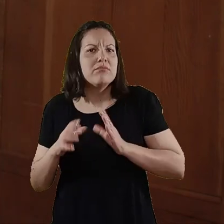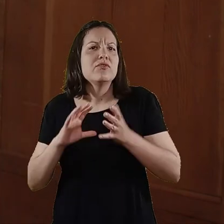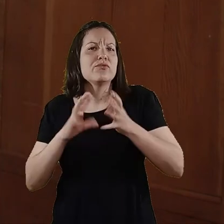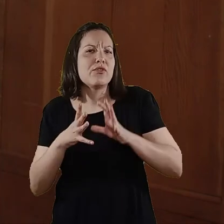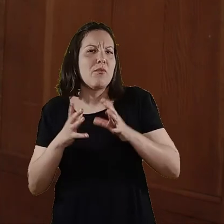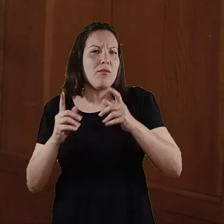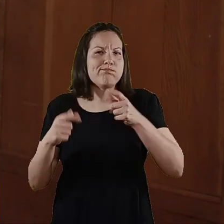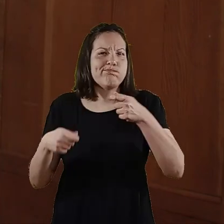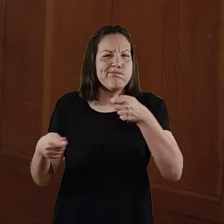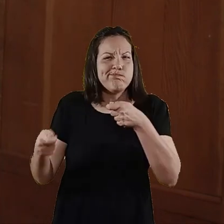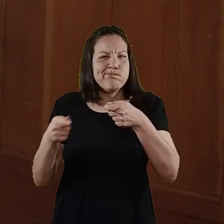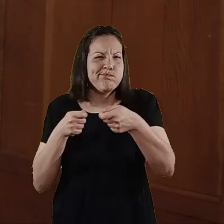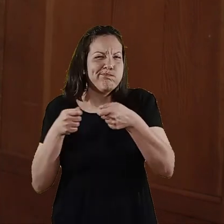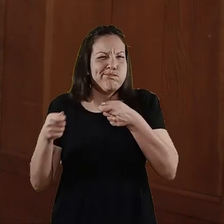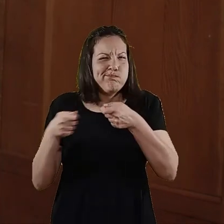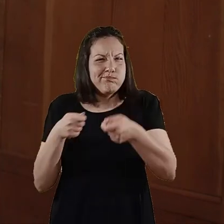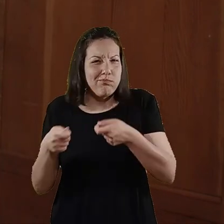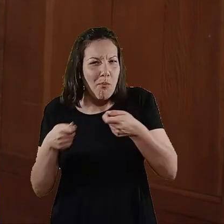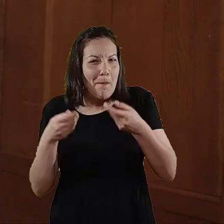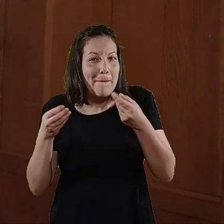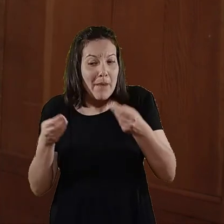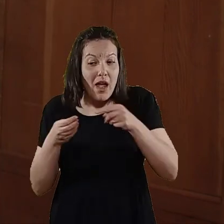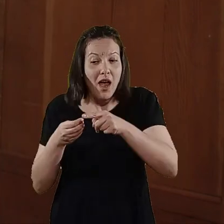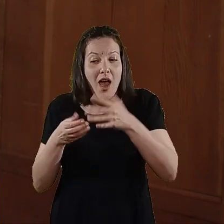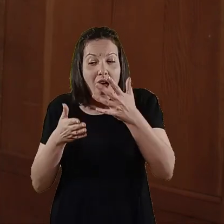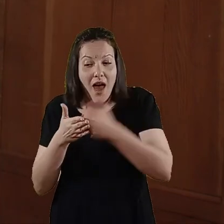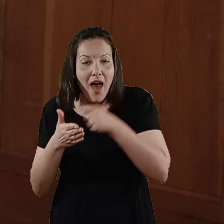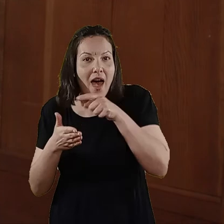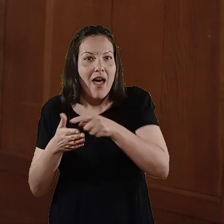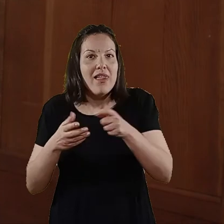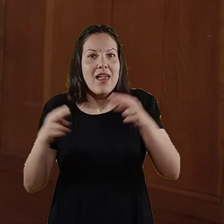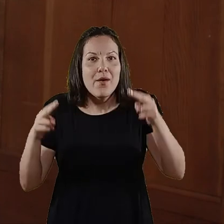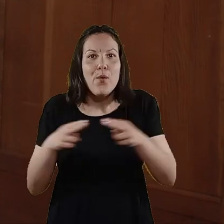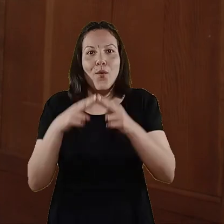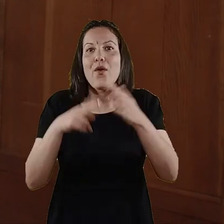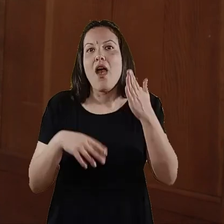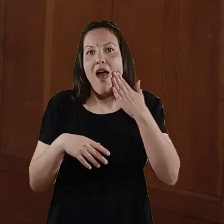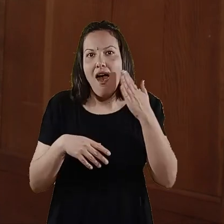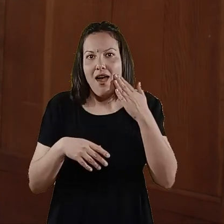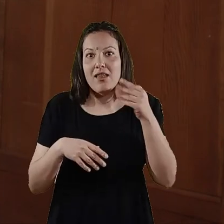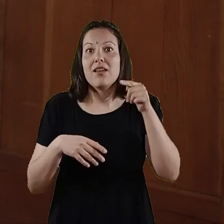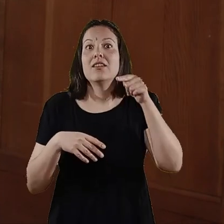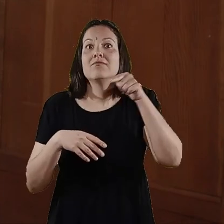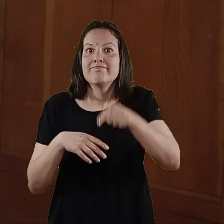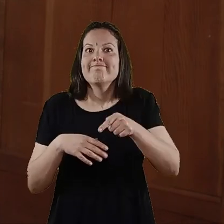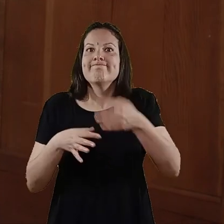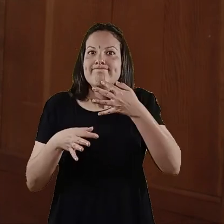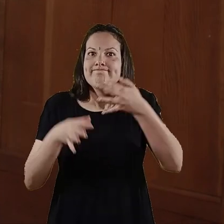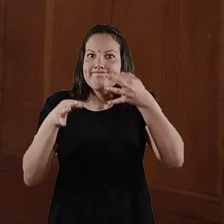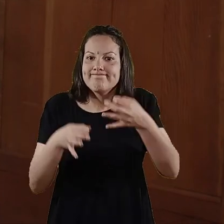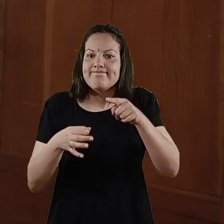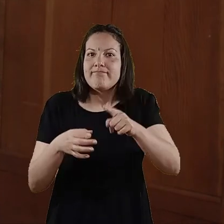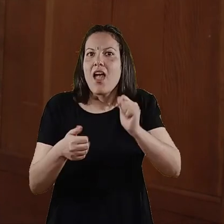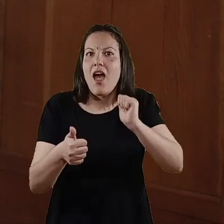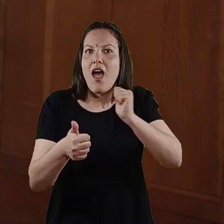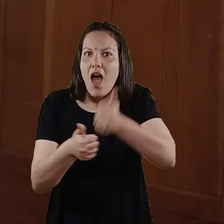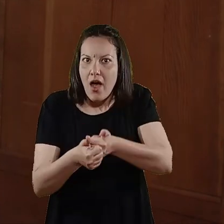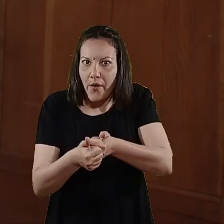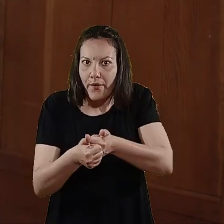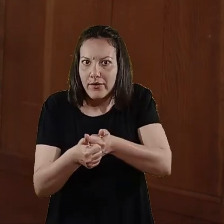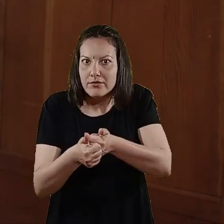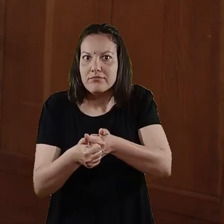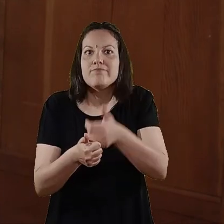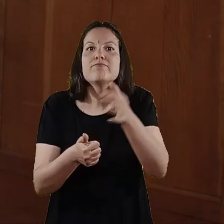maneras para poder acceder a un encuentro, y ese encuentro tiene que ver cuando se produce con el abuso sexual